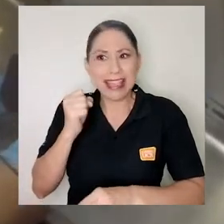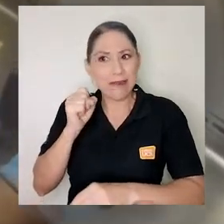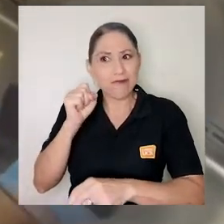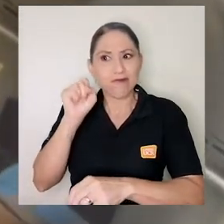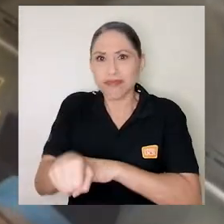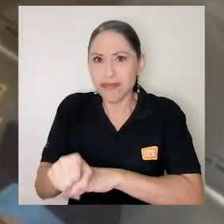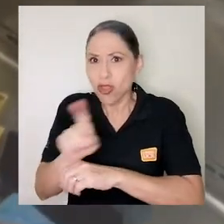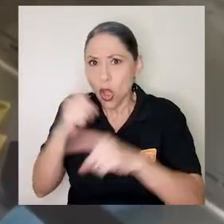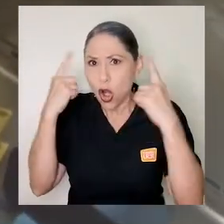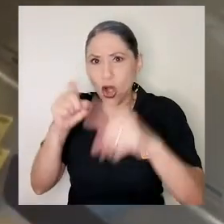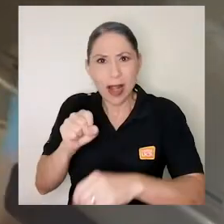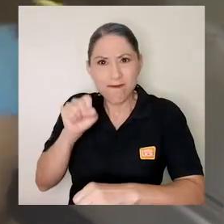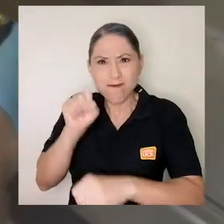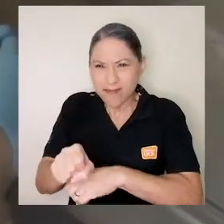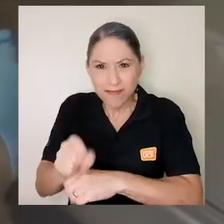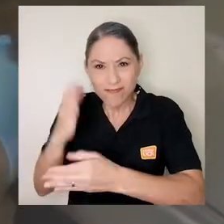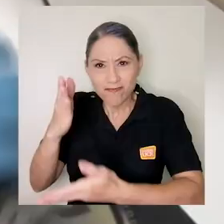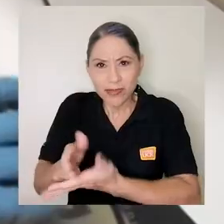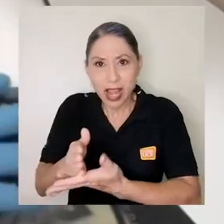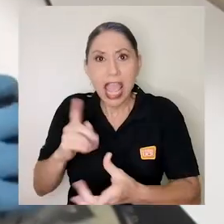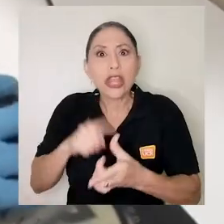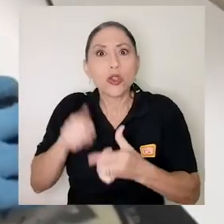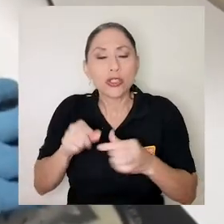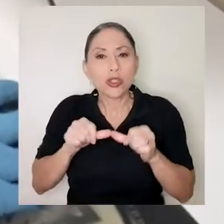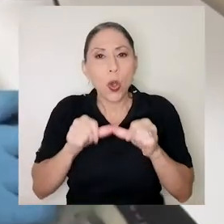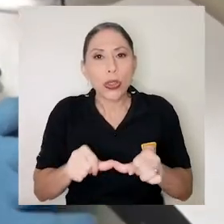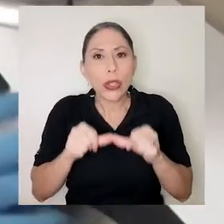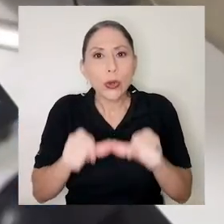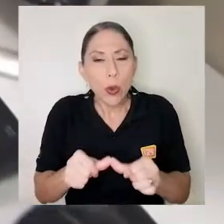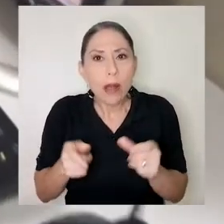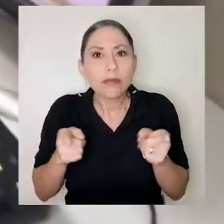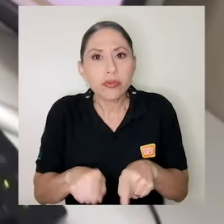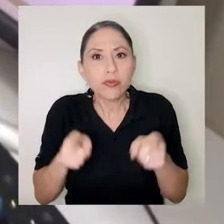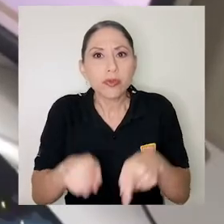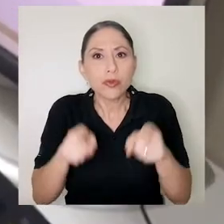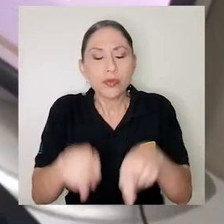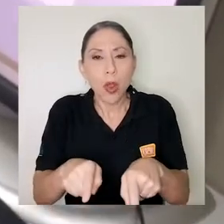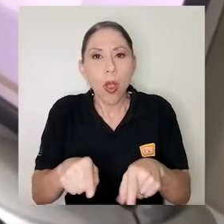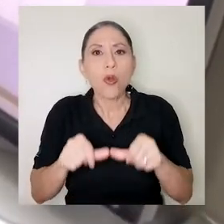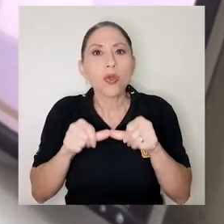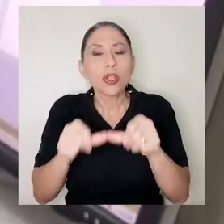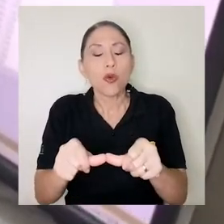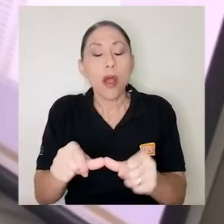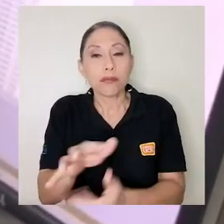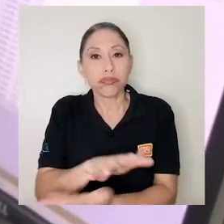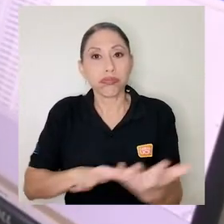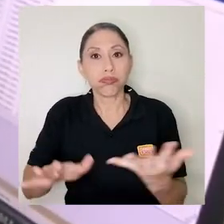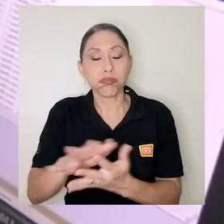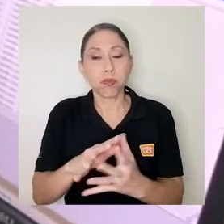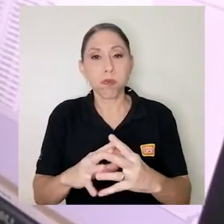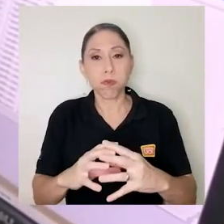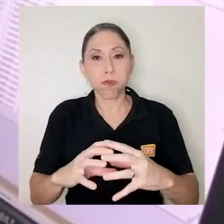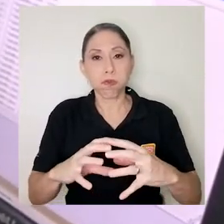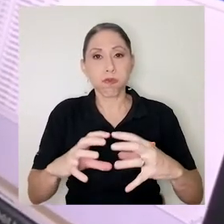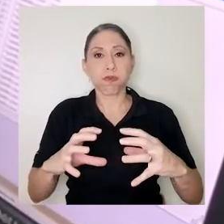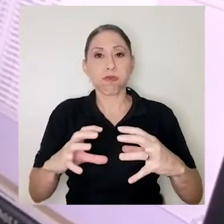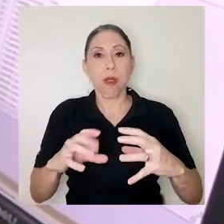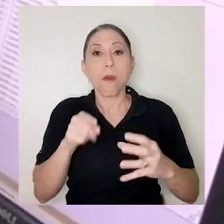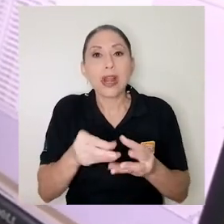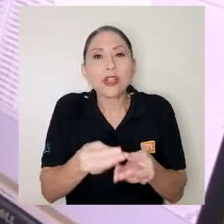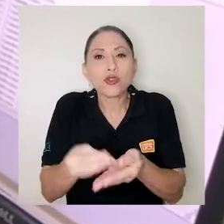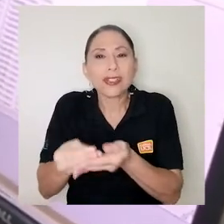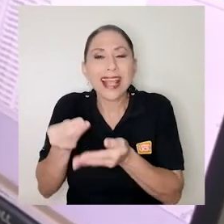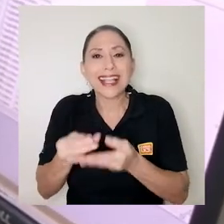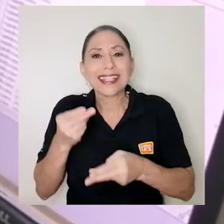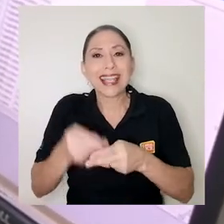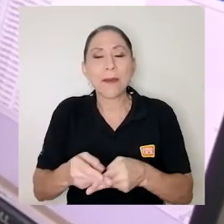eliminar este microorganismo, este virus, entonces continúa reaccionando y continúa generando un desorden inflamatorio que se da por una